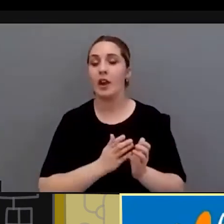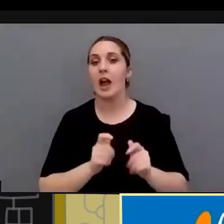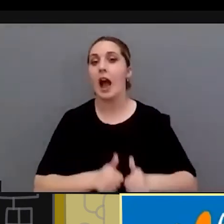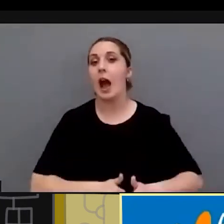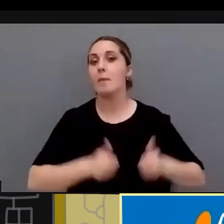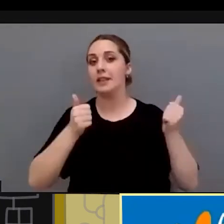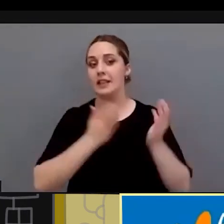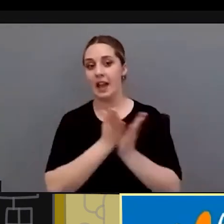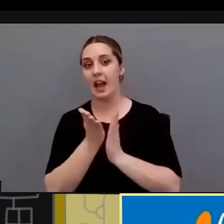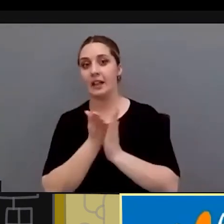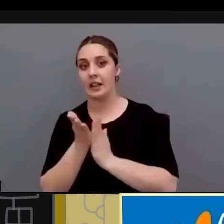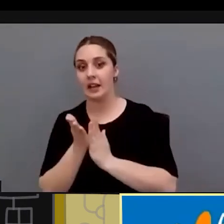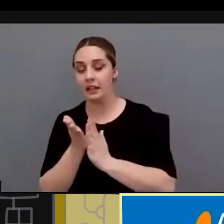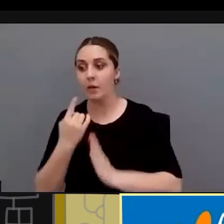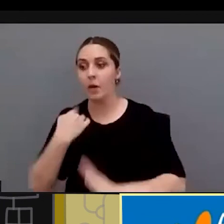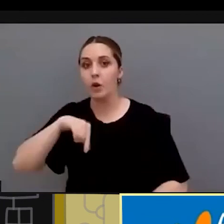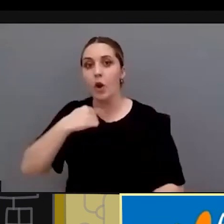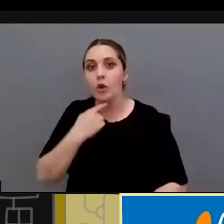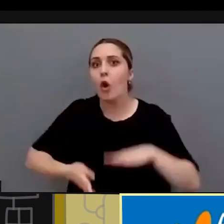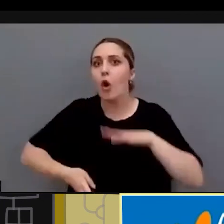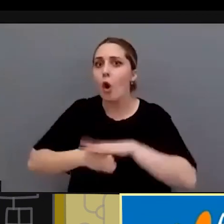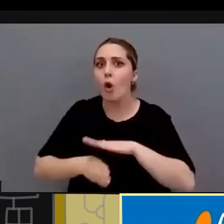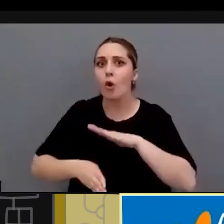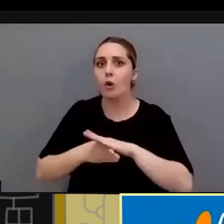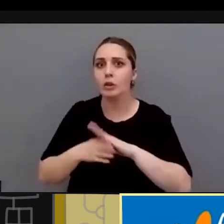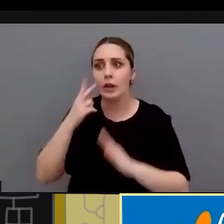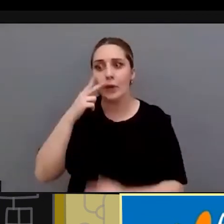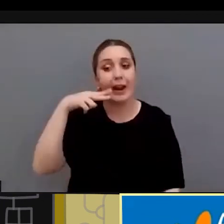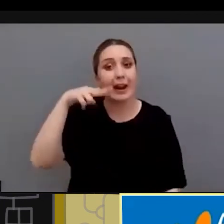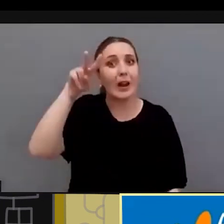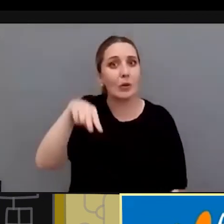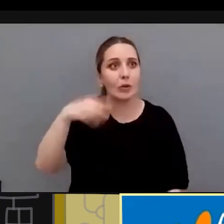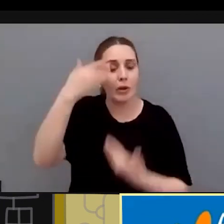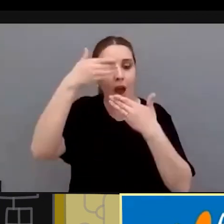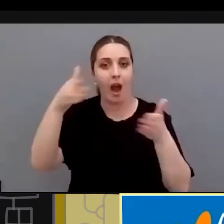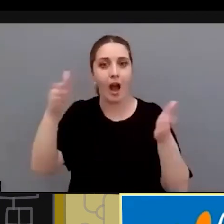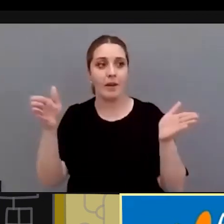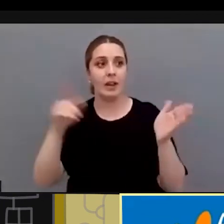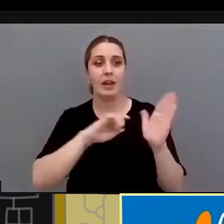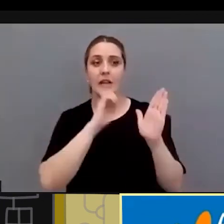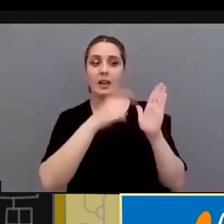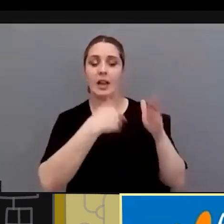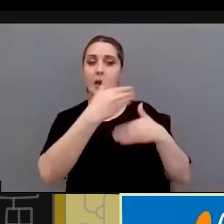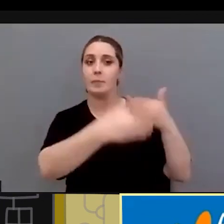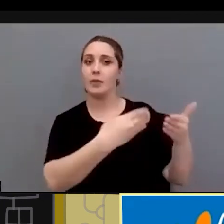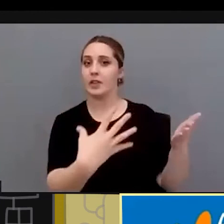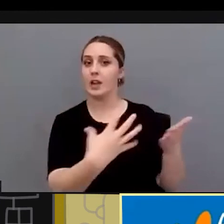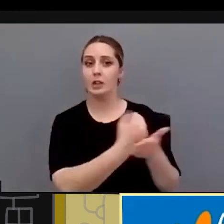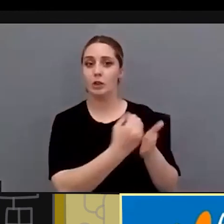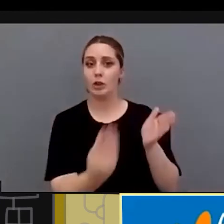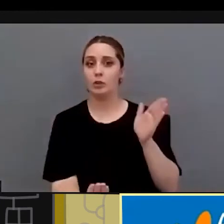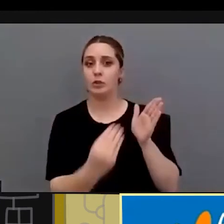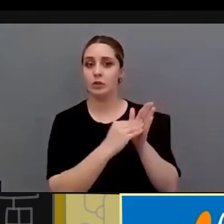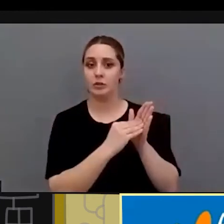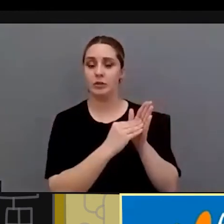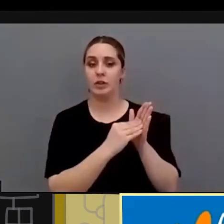estamos tratando de que sea reconocido abiertamente en todas las leyes procesales y las leyes sustantivas